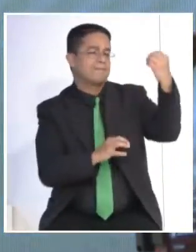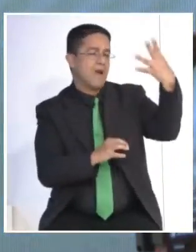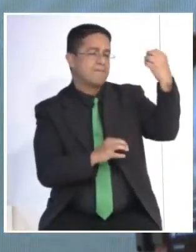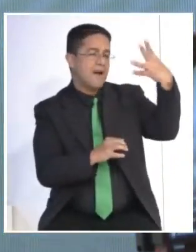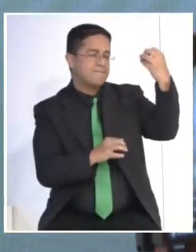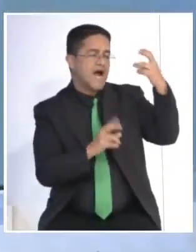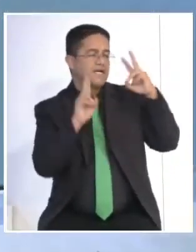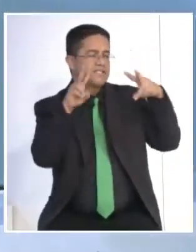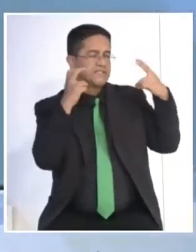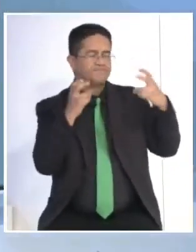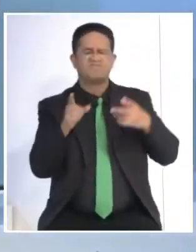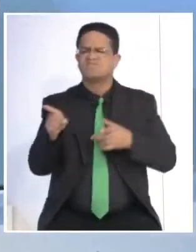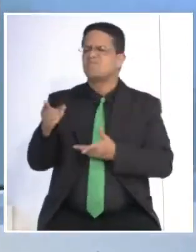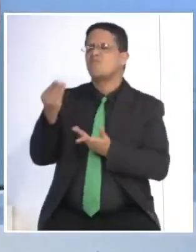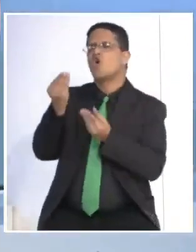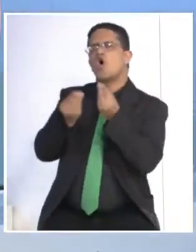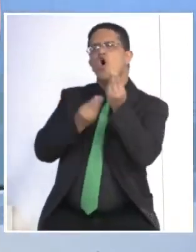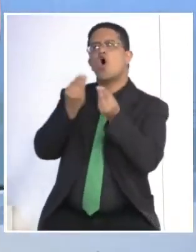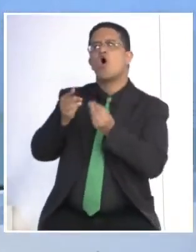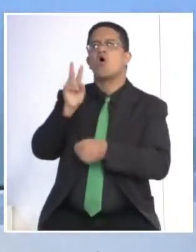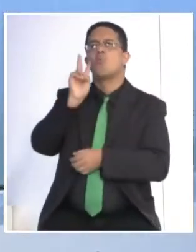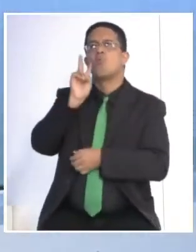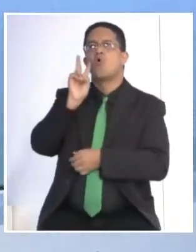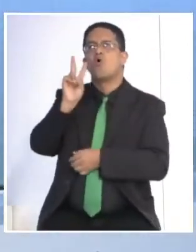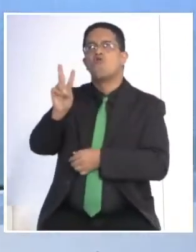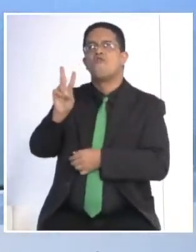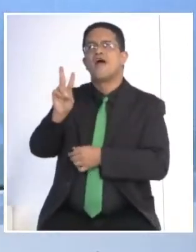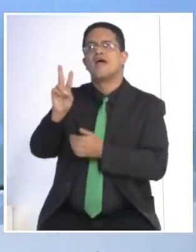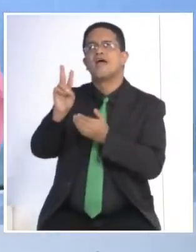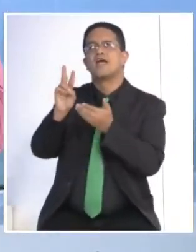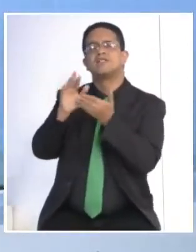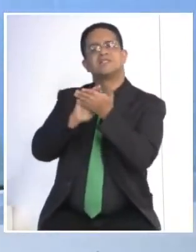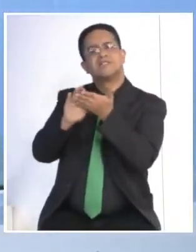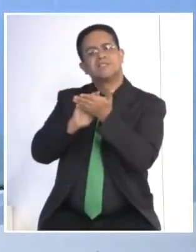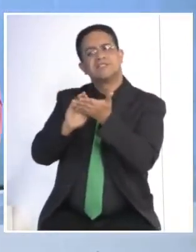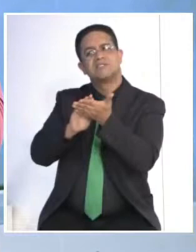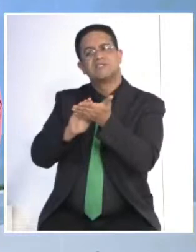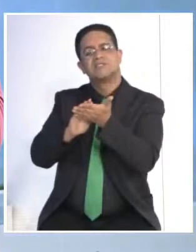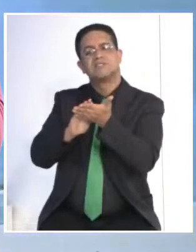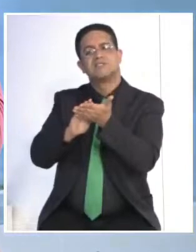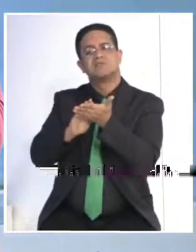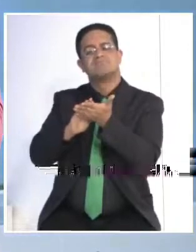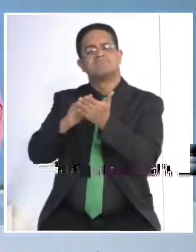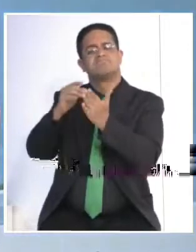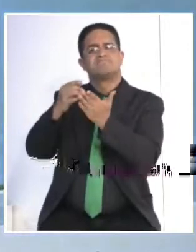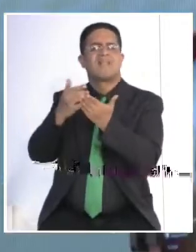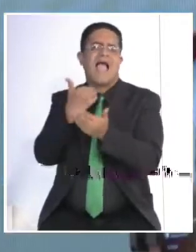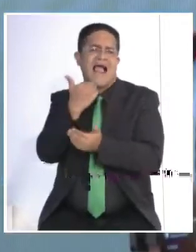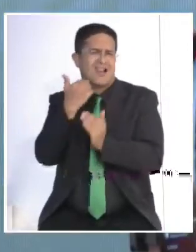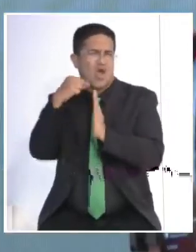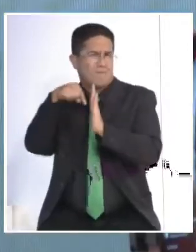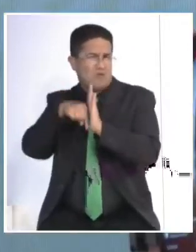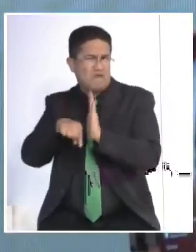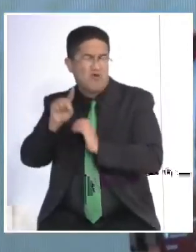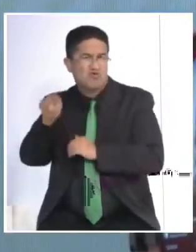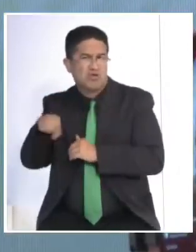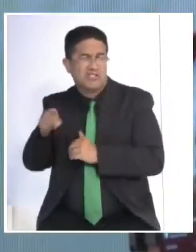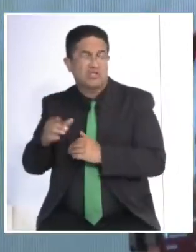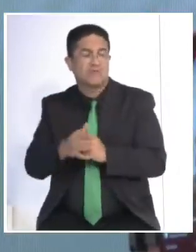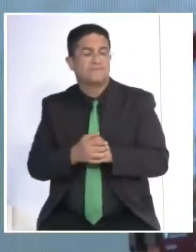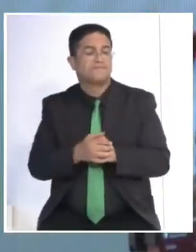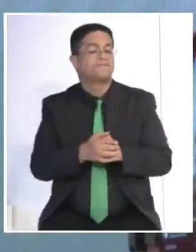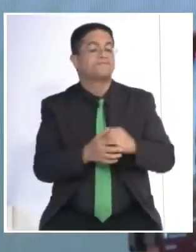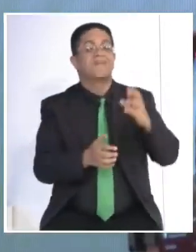¿Y cómo se ve el resultado y los avances con estos pacientes? Porque estos huequitos tienden a ser un poco profundos. Bueno, el acné es una patología